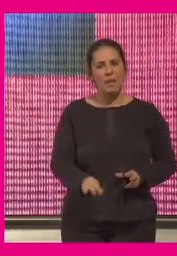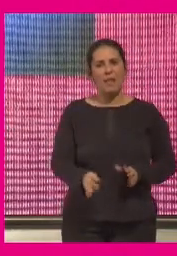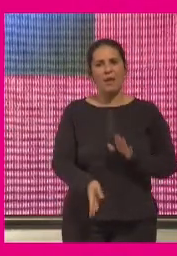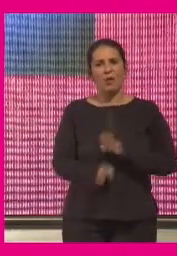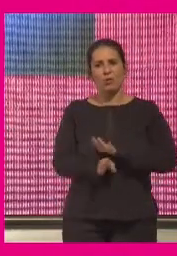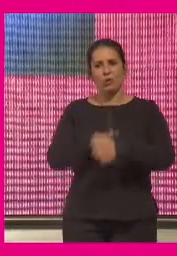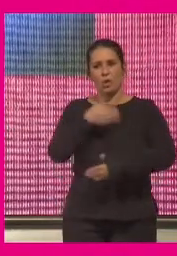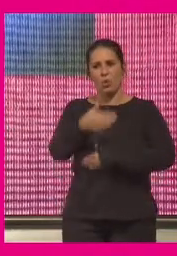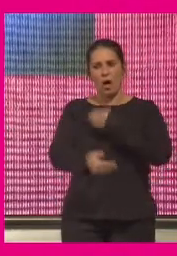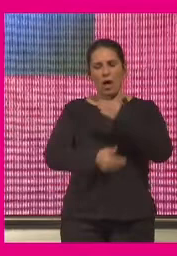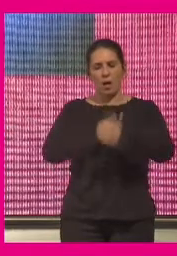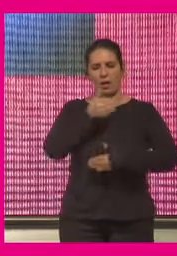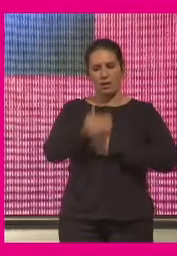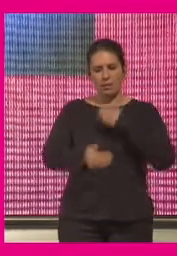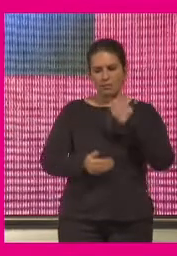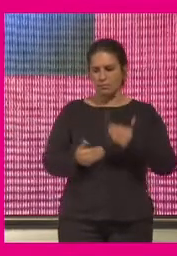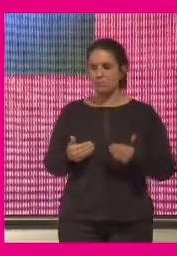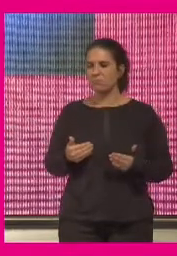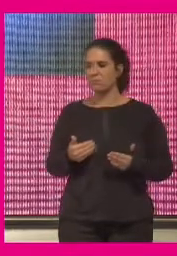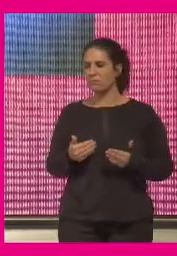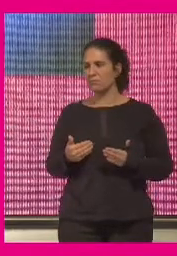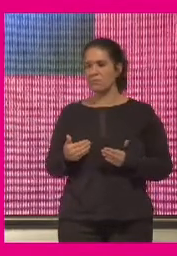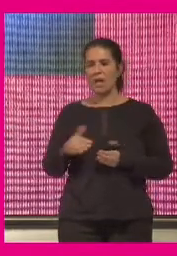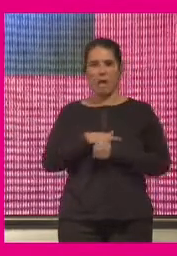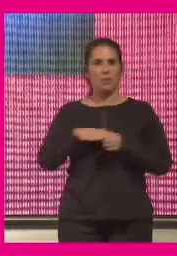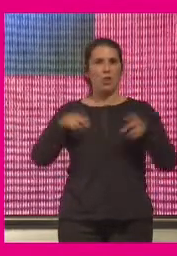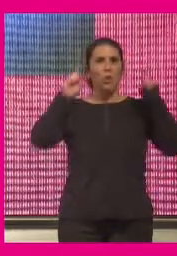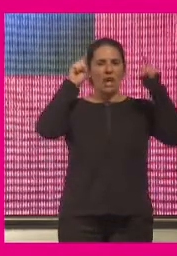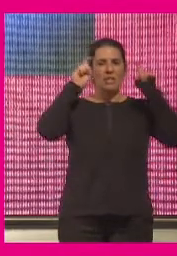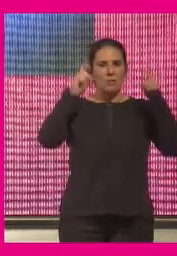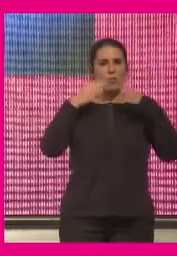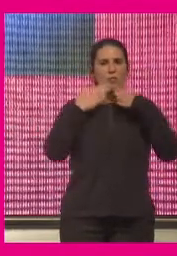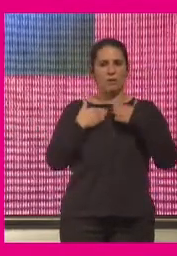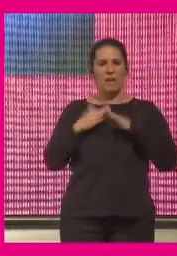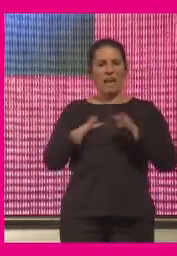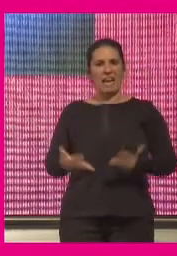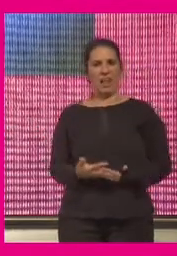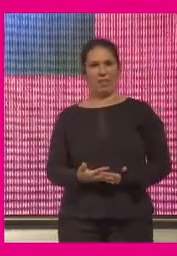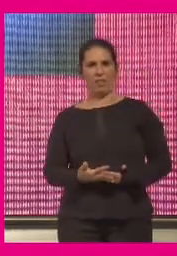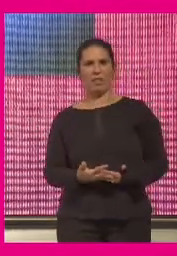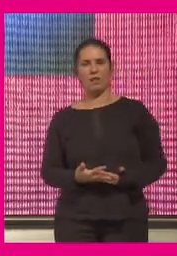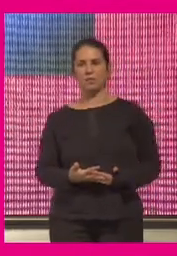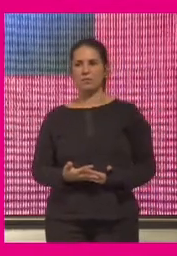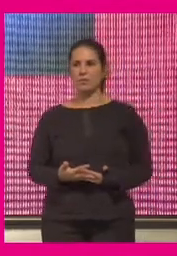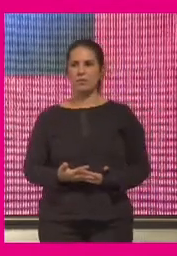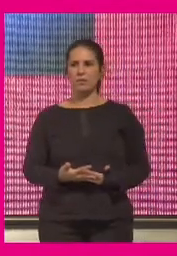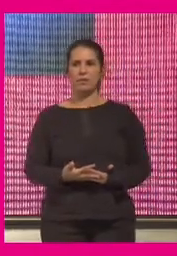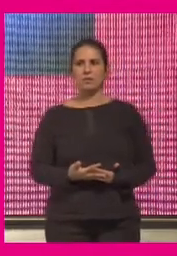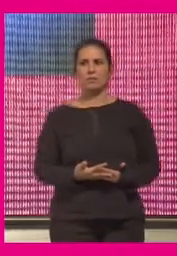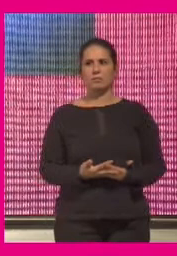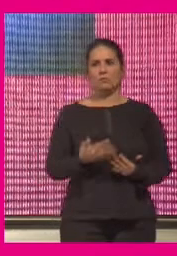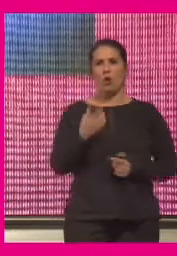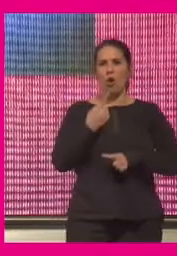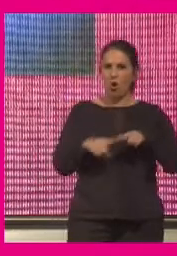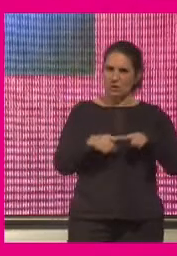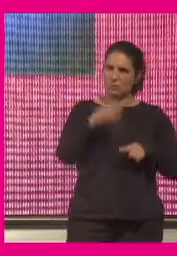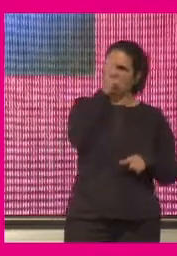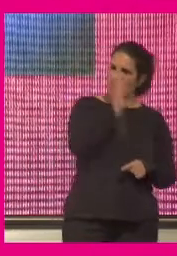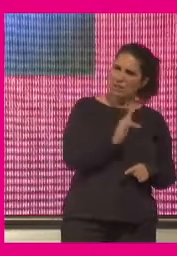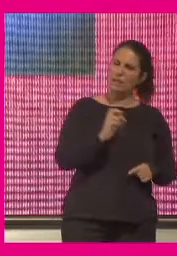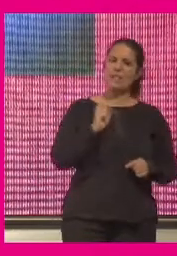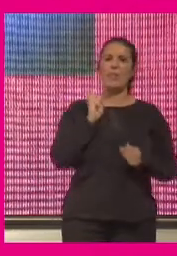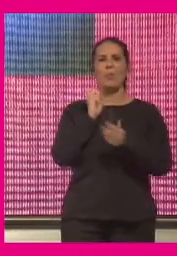de continuar con todo el ámbito educativo a través de la red con sus partes positivas con sus